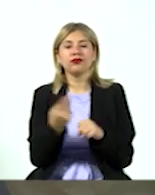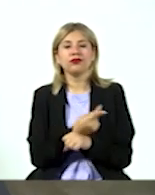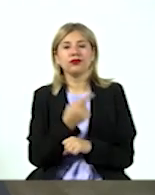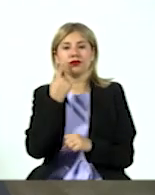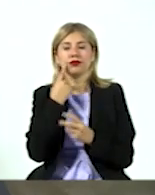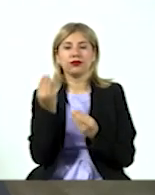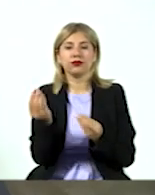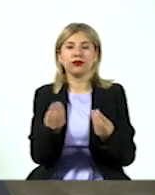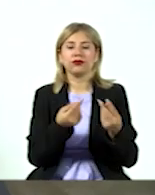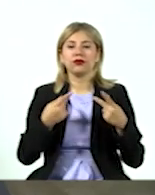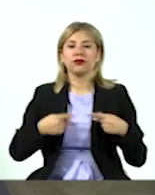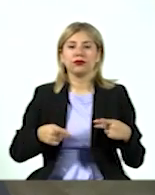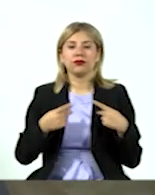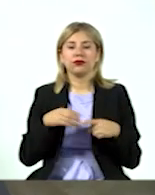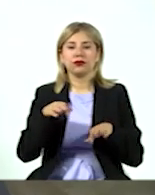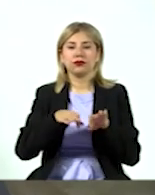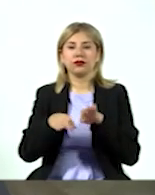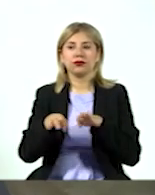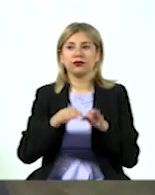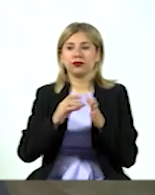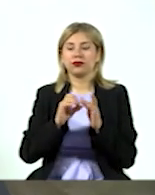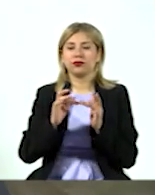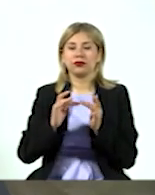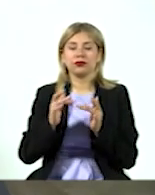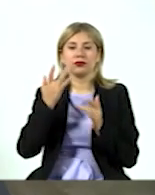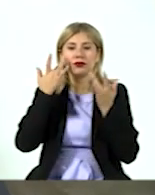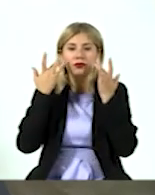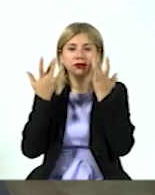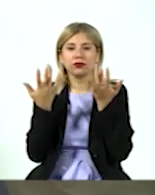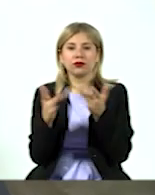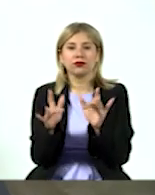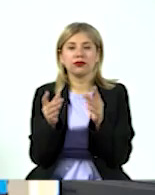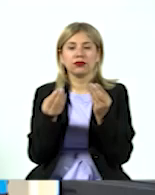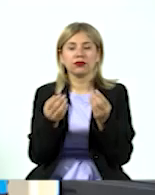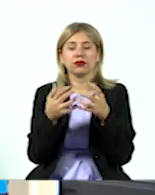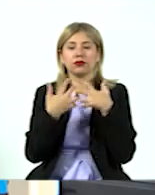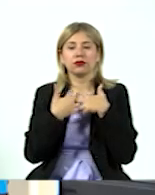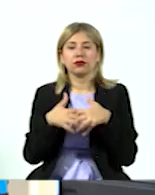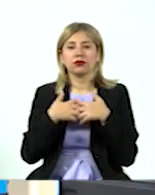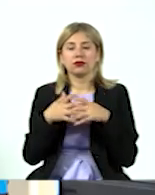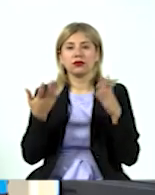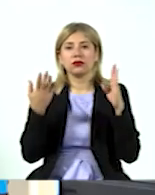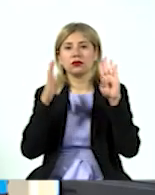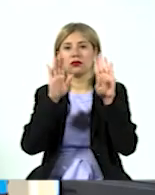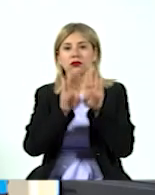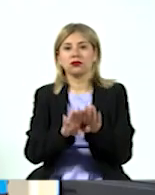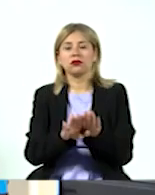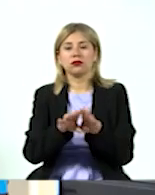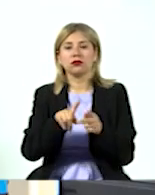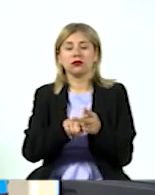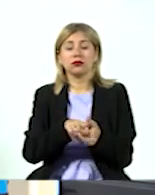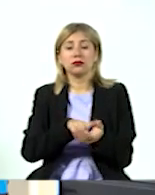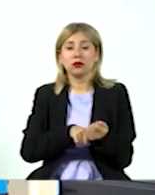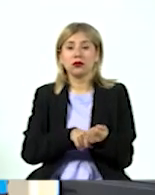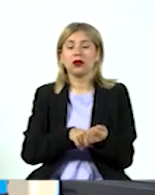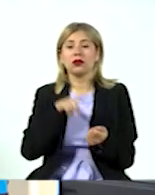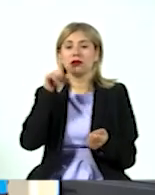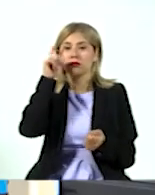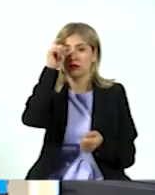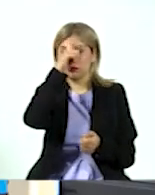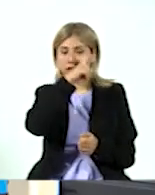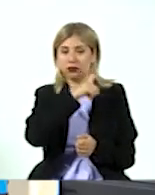que mucha gente perdiera el trabajo, que muchas empresas estuvieran cerradas durante una temporada y que pasaran momentos financieros complejos.